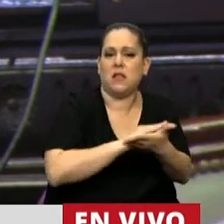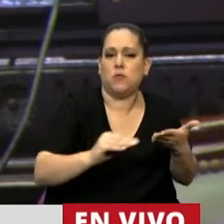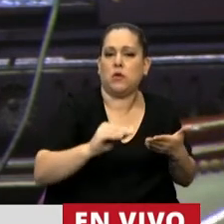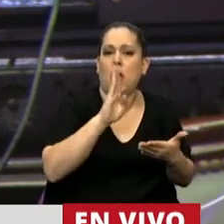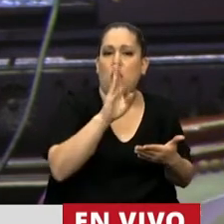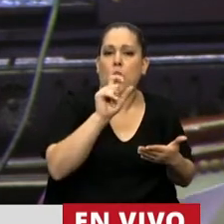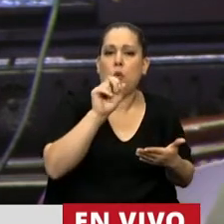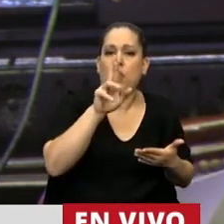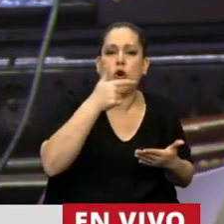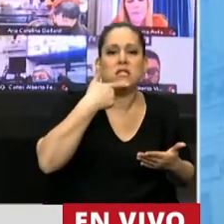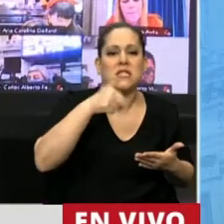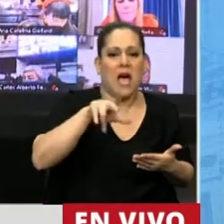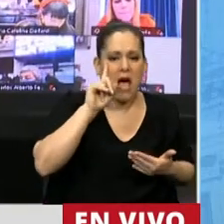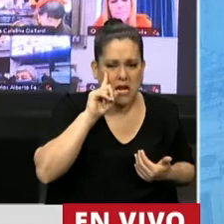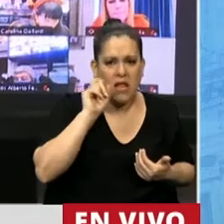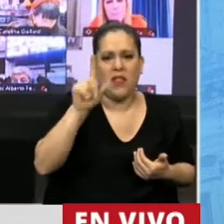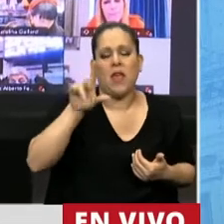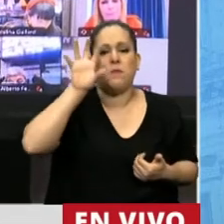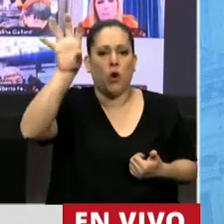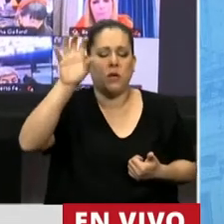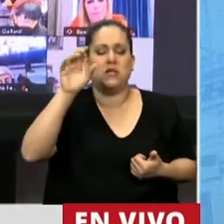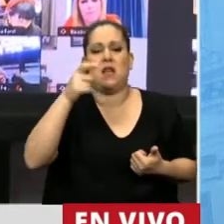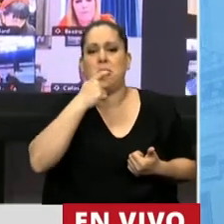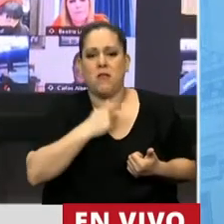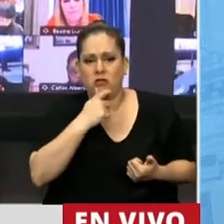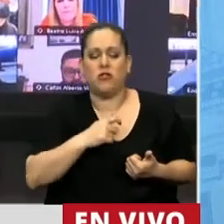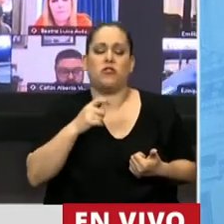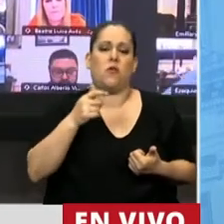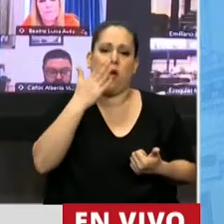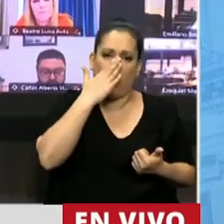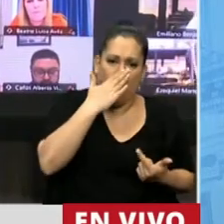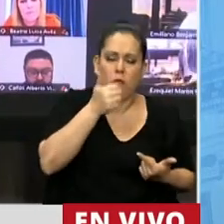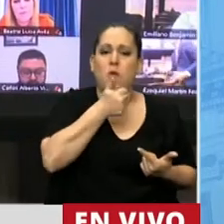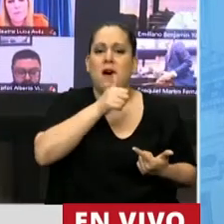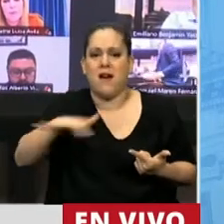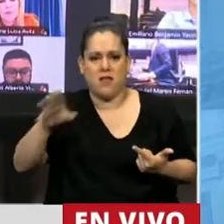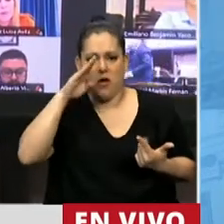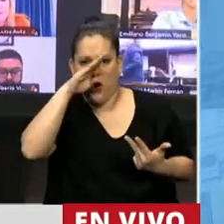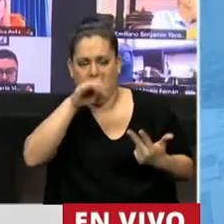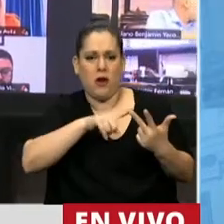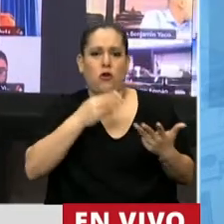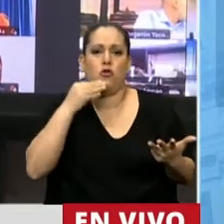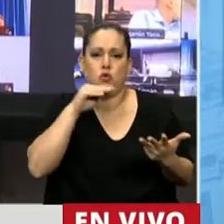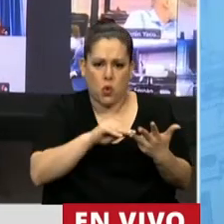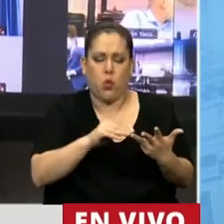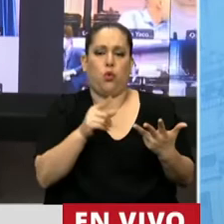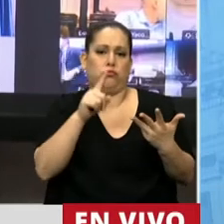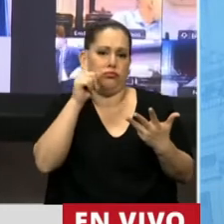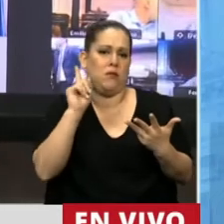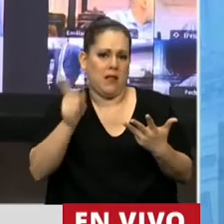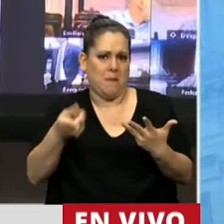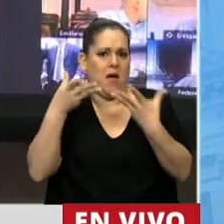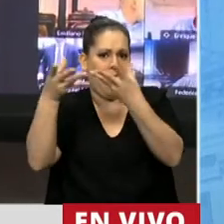Borsani con adhesión de diputados de Mendoza, Córdoba, Río Negro, Entre Ríos, Chubut. Otro expediente de la